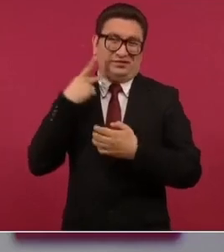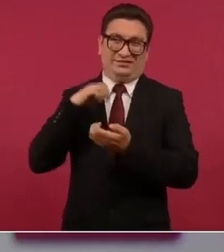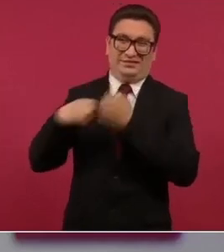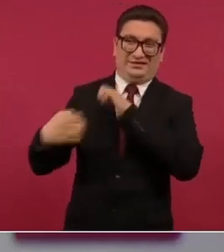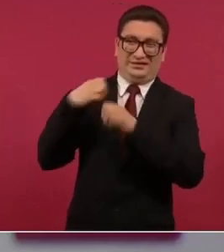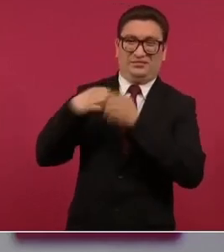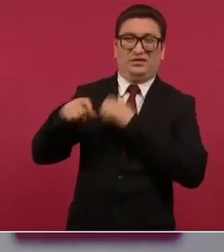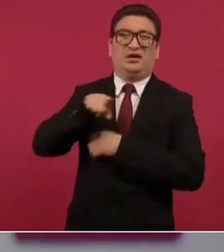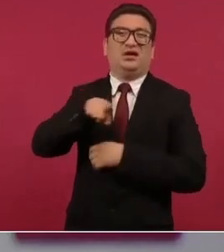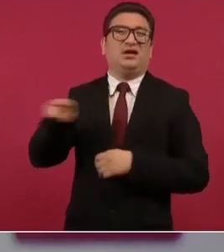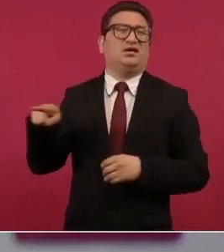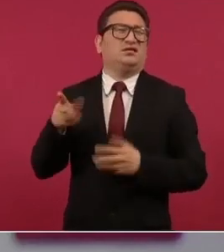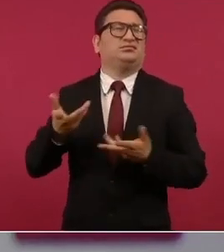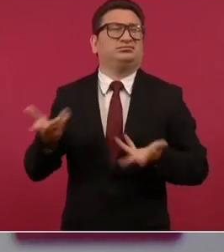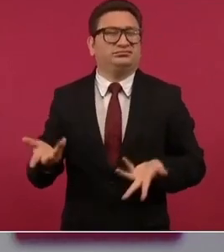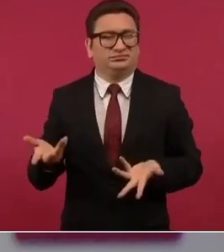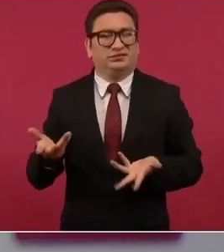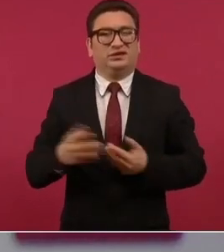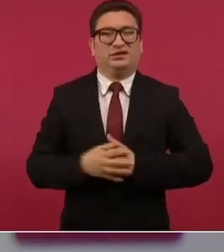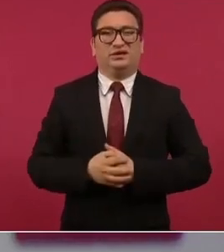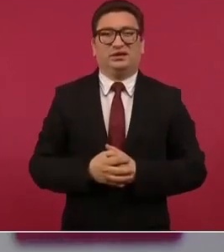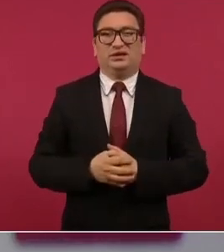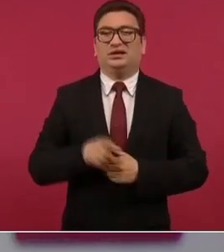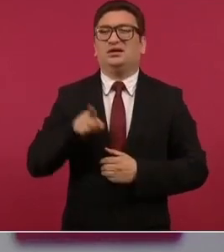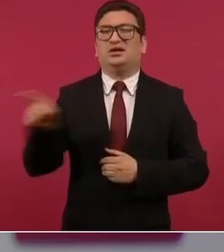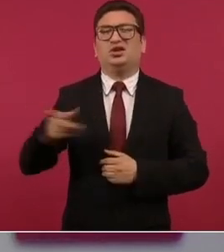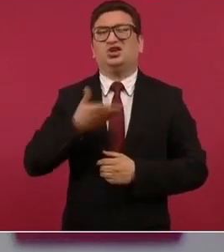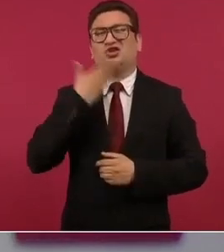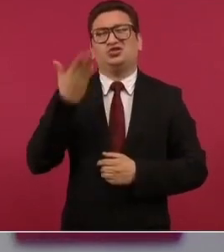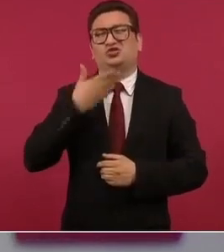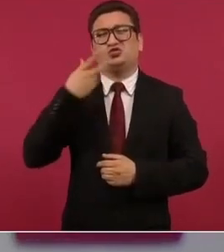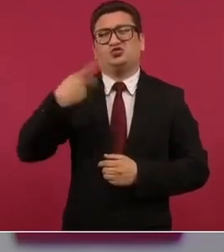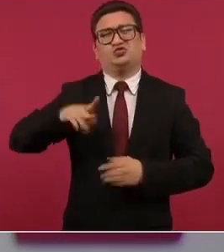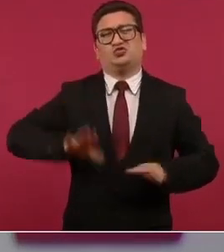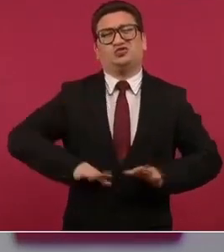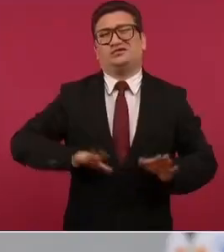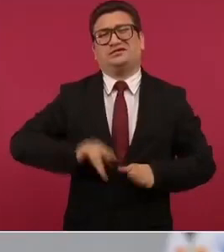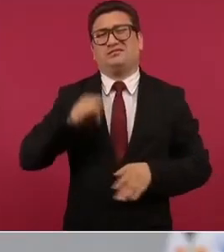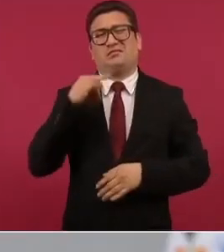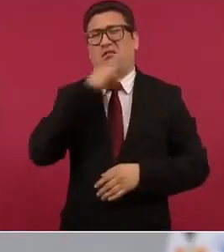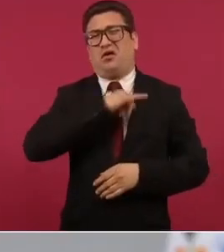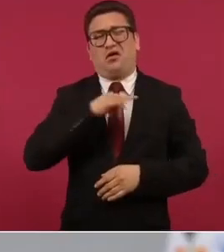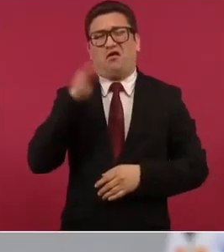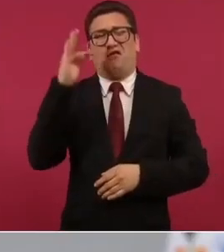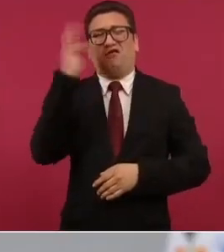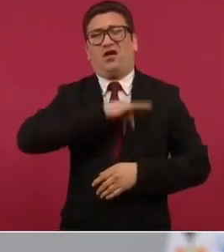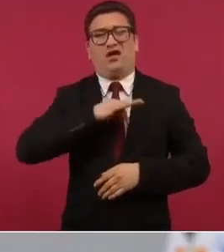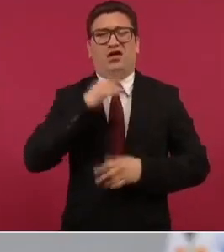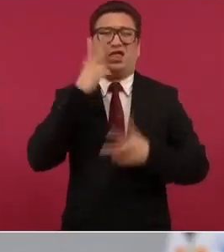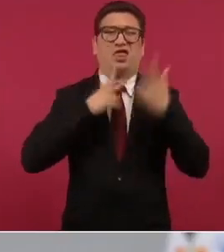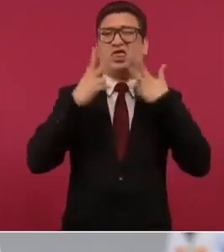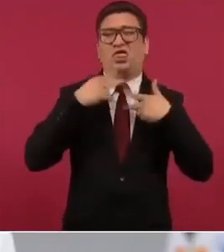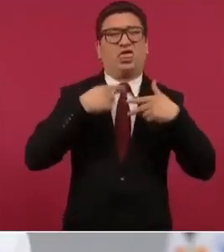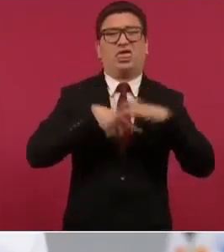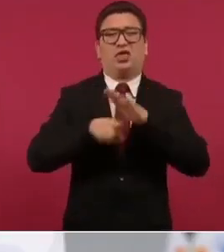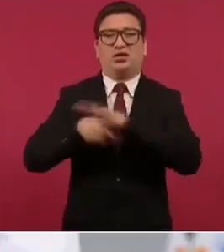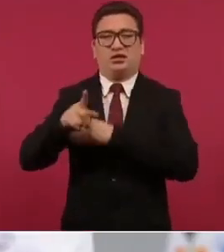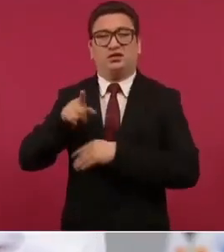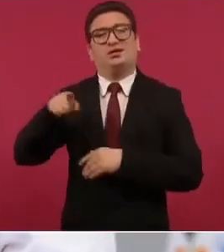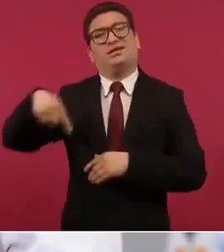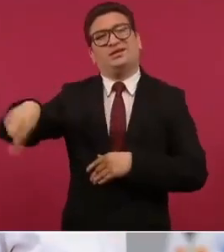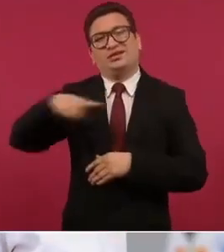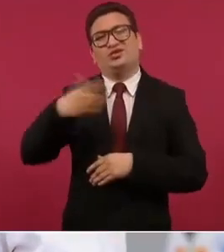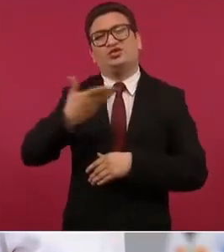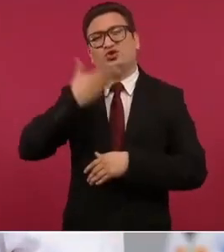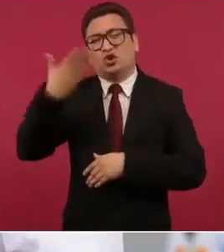son muy hipócritas muy falsarios la verdadera doctrina